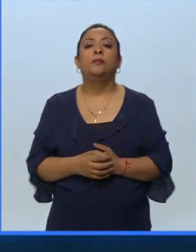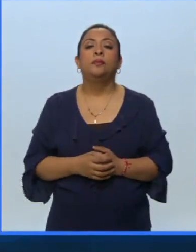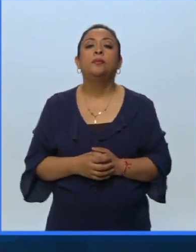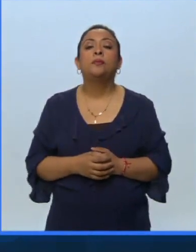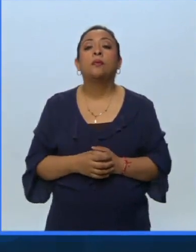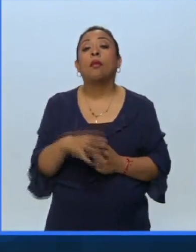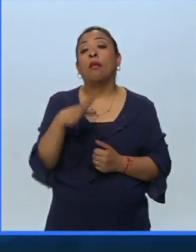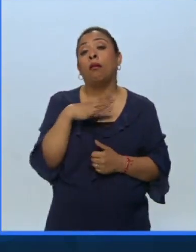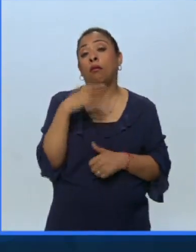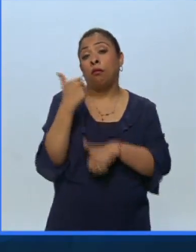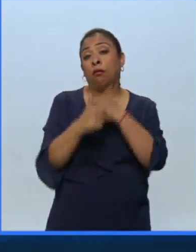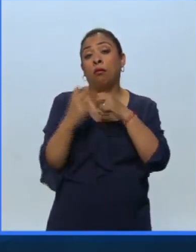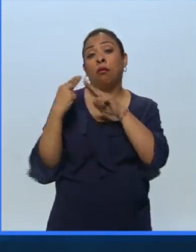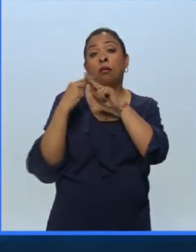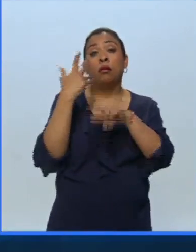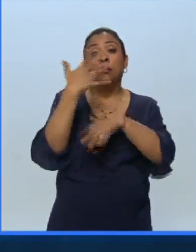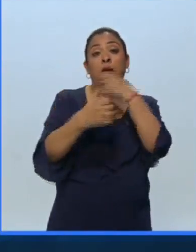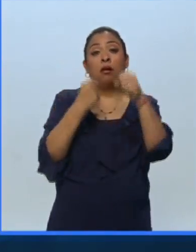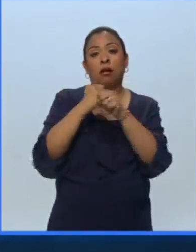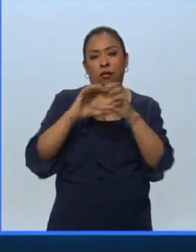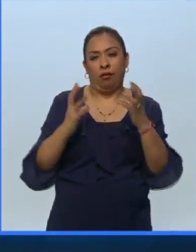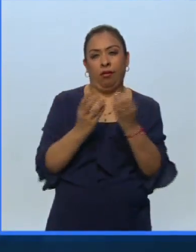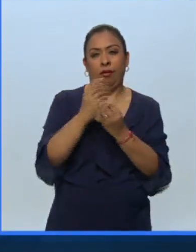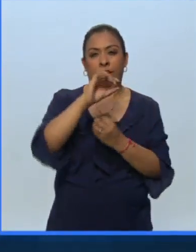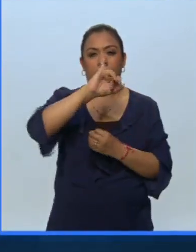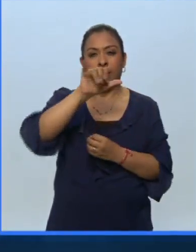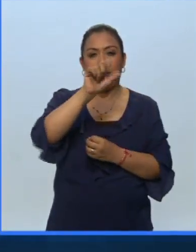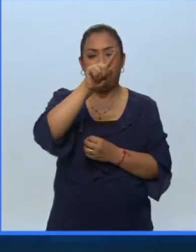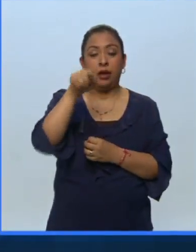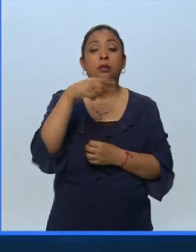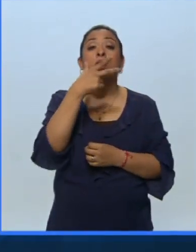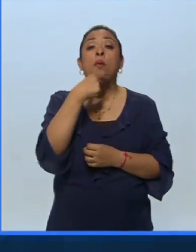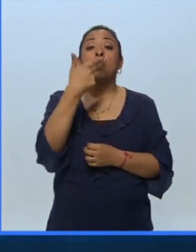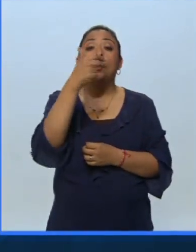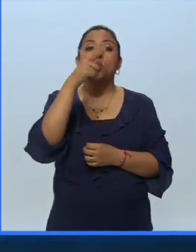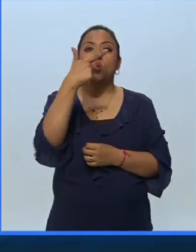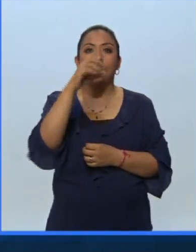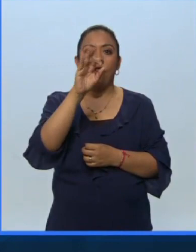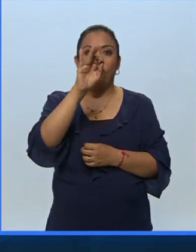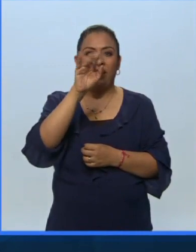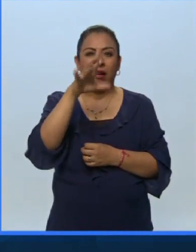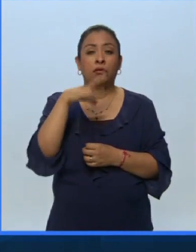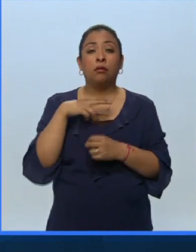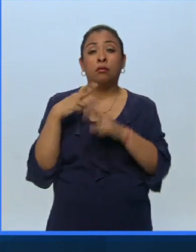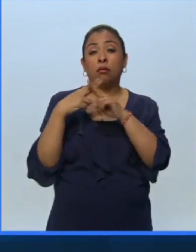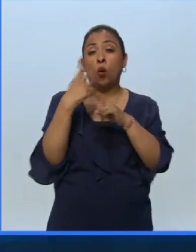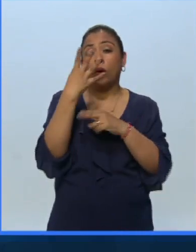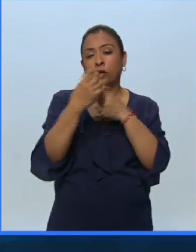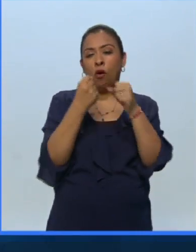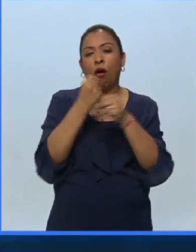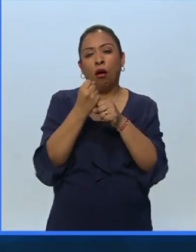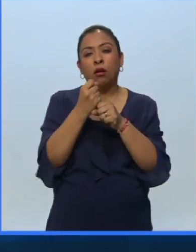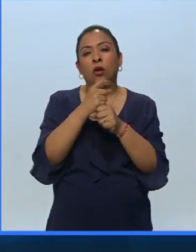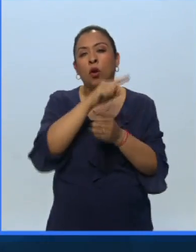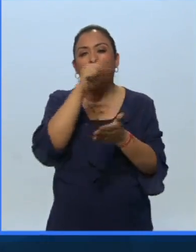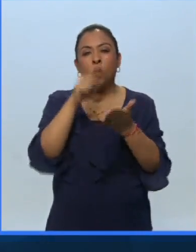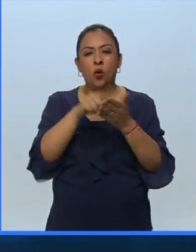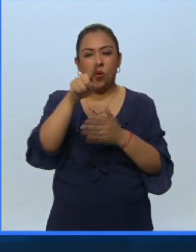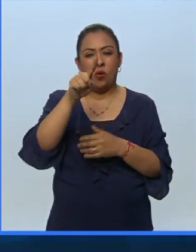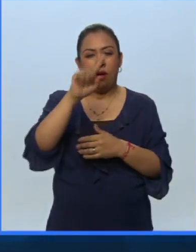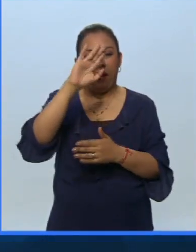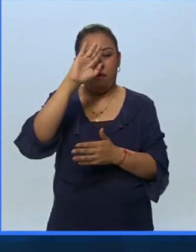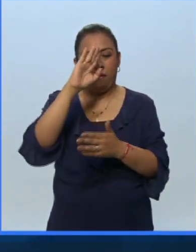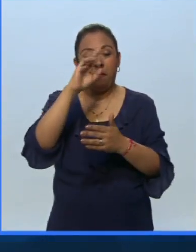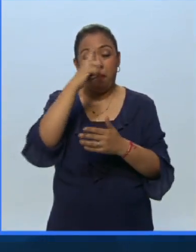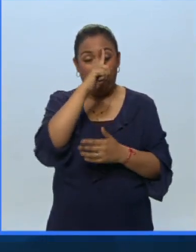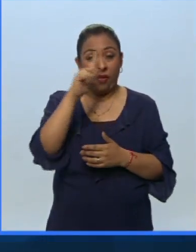Con una carrera de 15 años en el mundo del jazz Hugo Fernández ha dedicado los últimos cuatro a consolidar en Madrid donde radica el